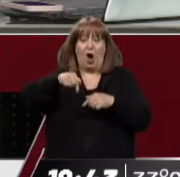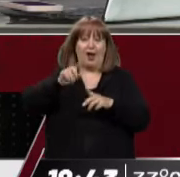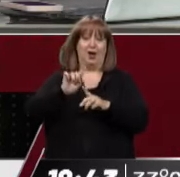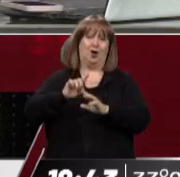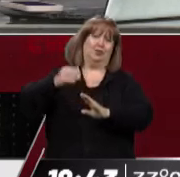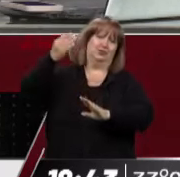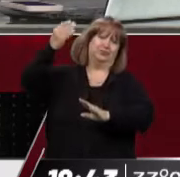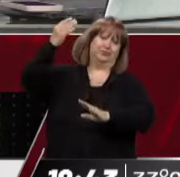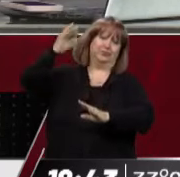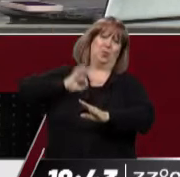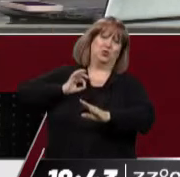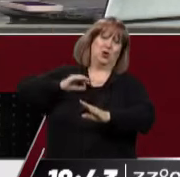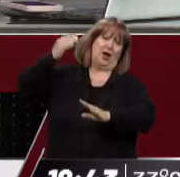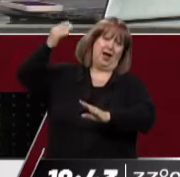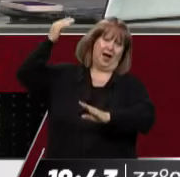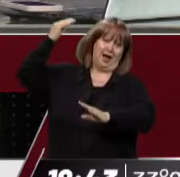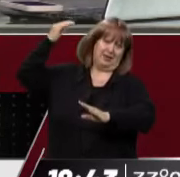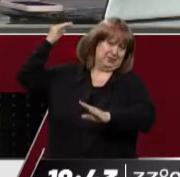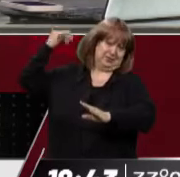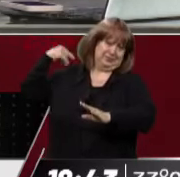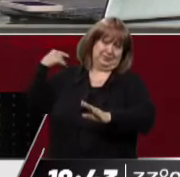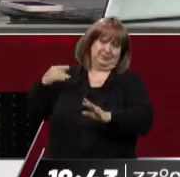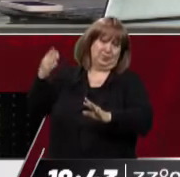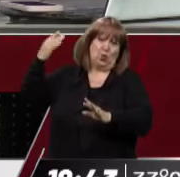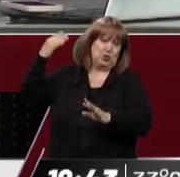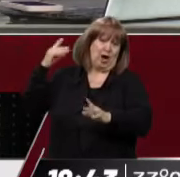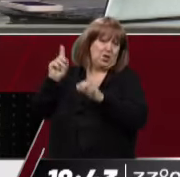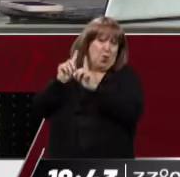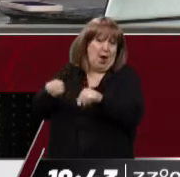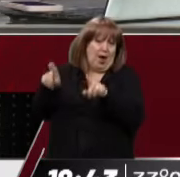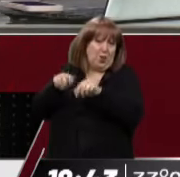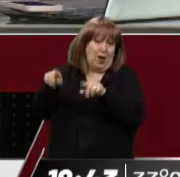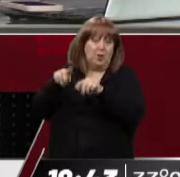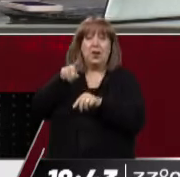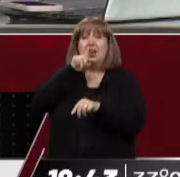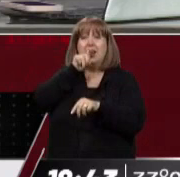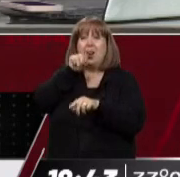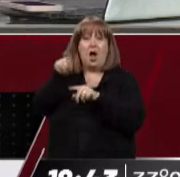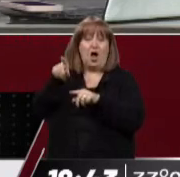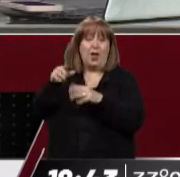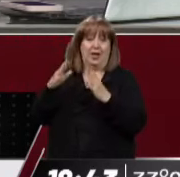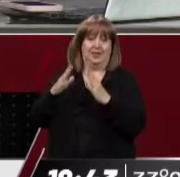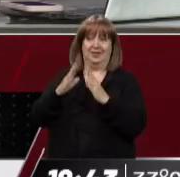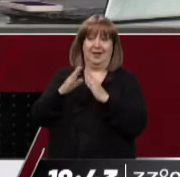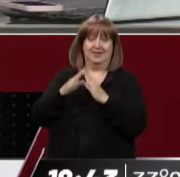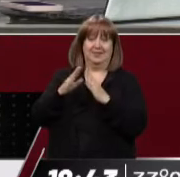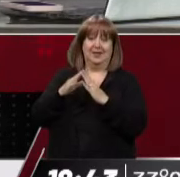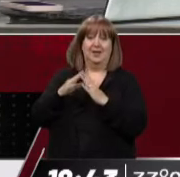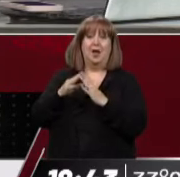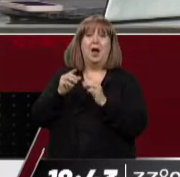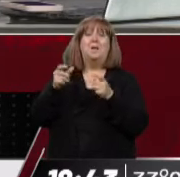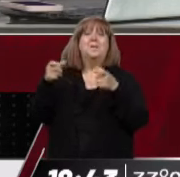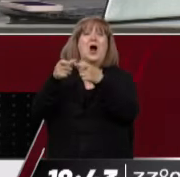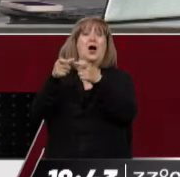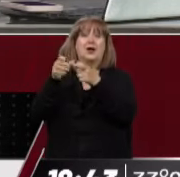existe hace mucho tiempo. No es novedad para los médicos. Sí, normalmente no la detectamos porque no